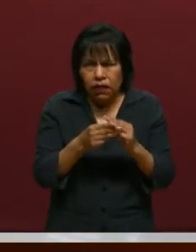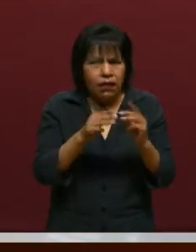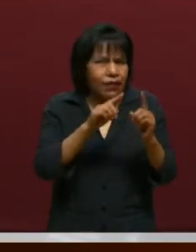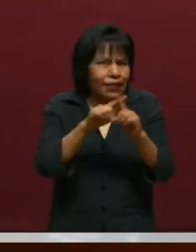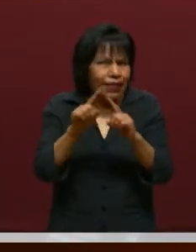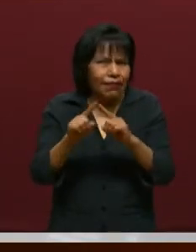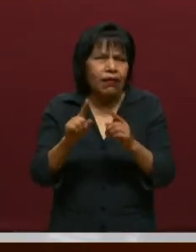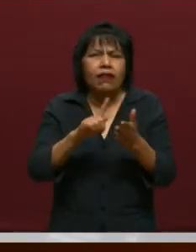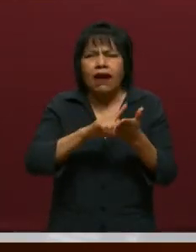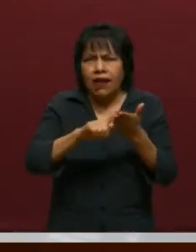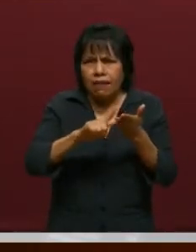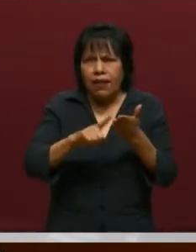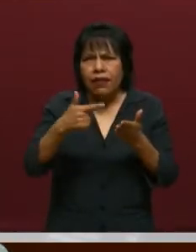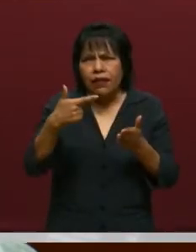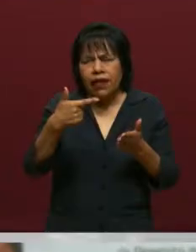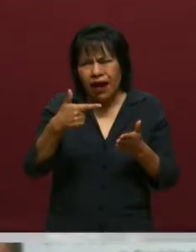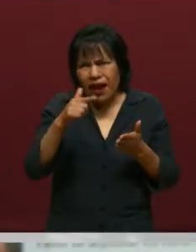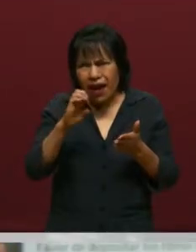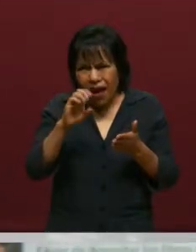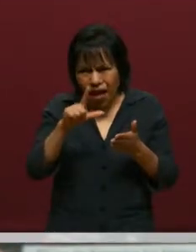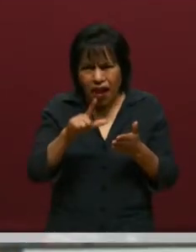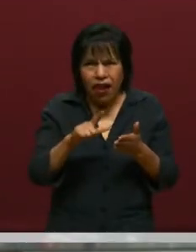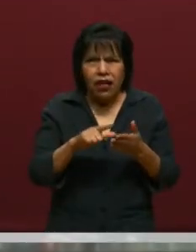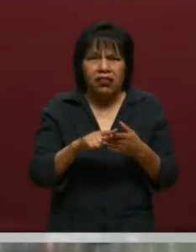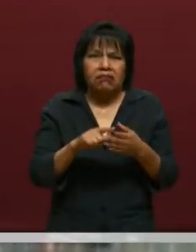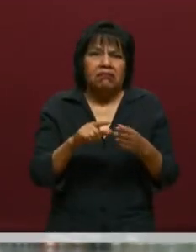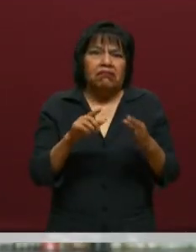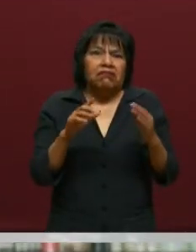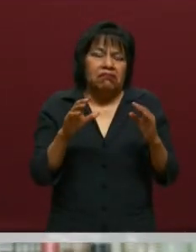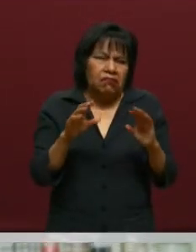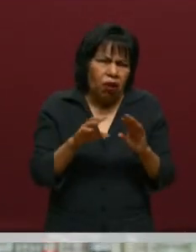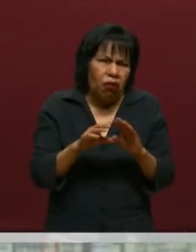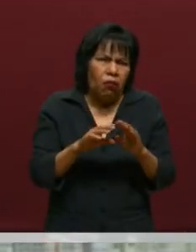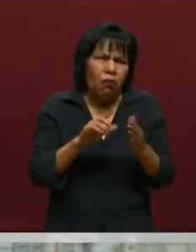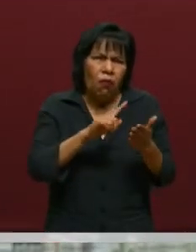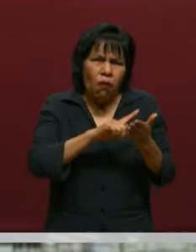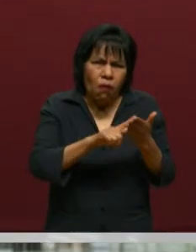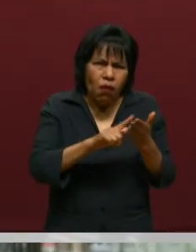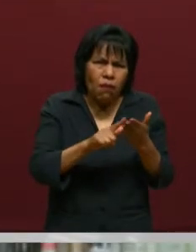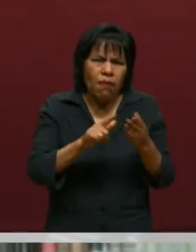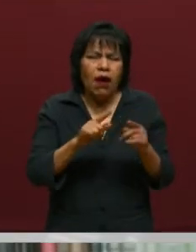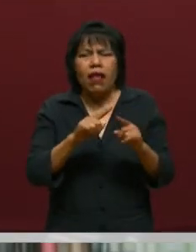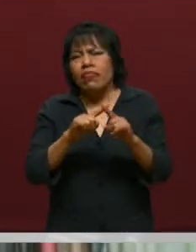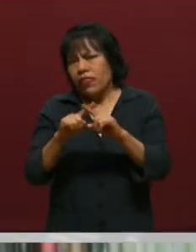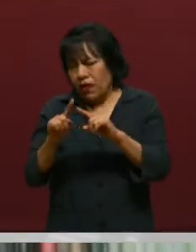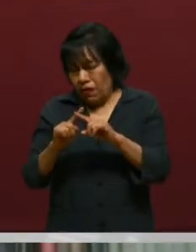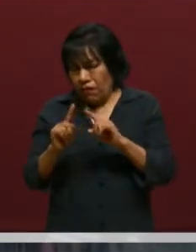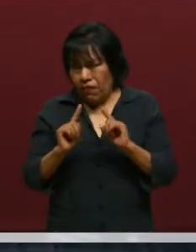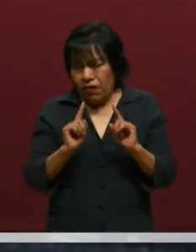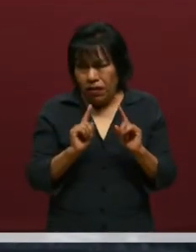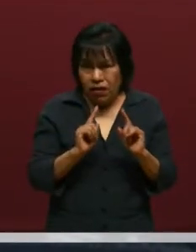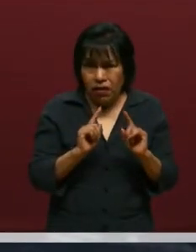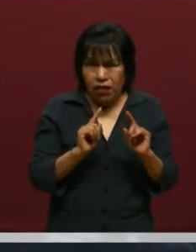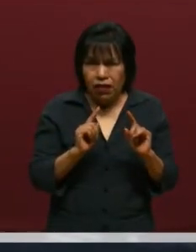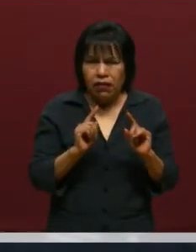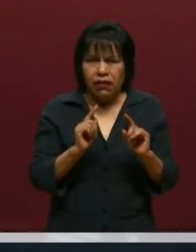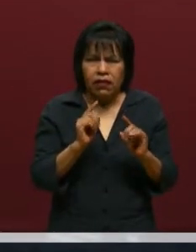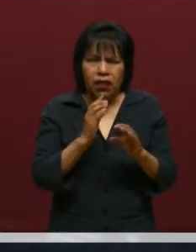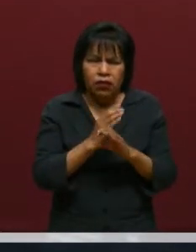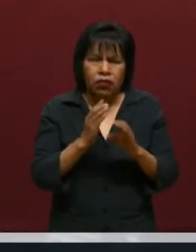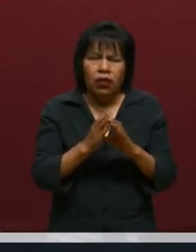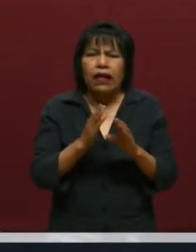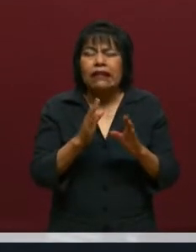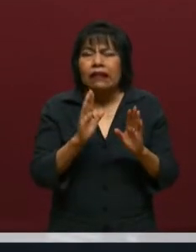equipos antisépticos, túneles de sanitización, diferentes situaciones que desde